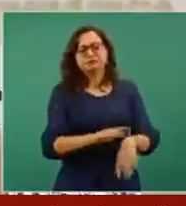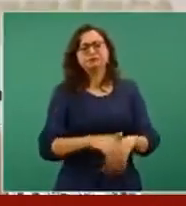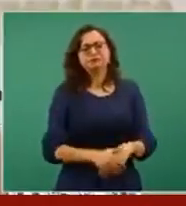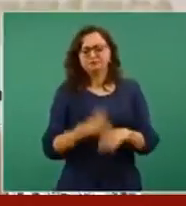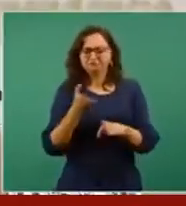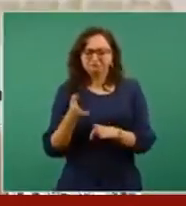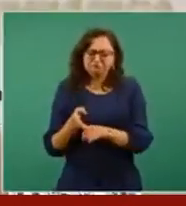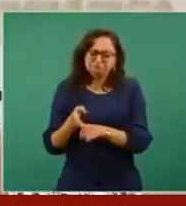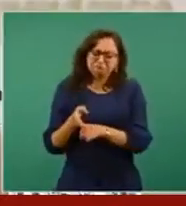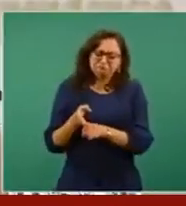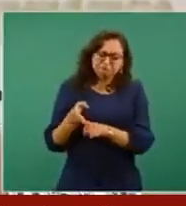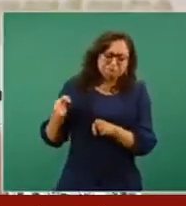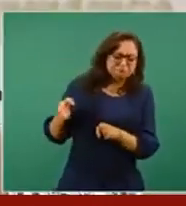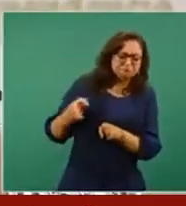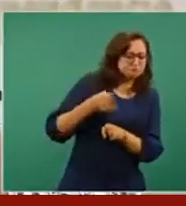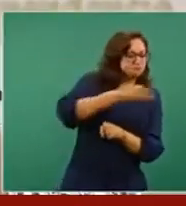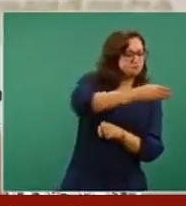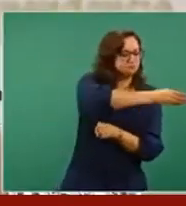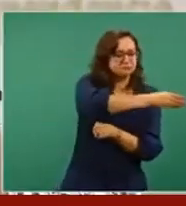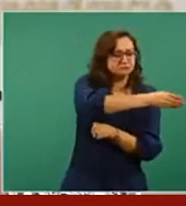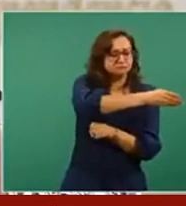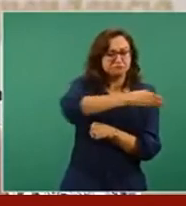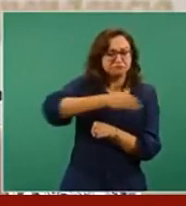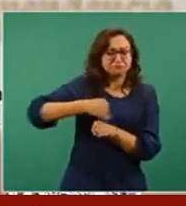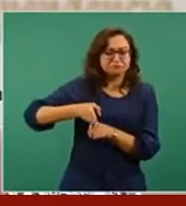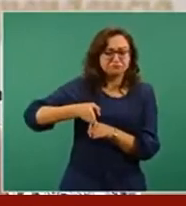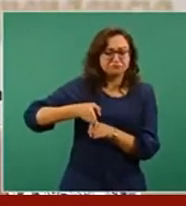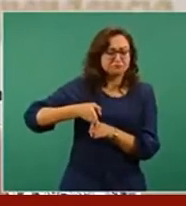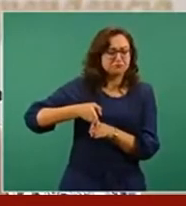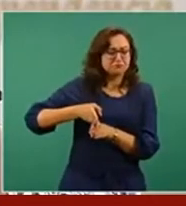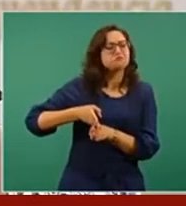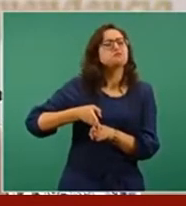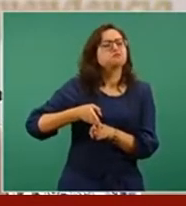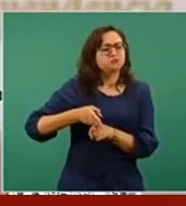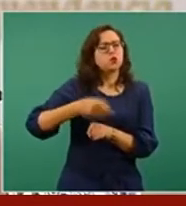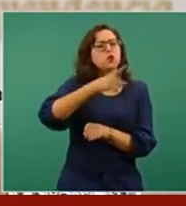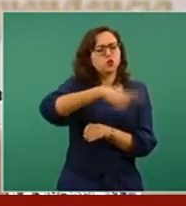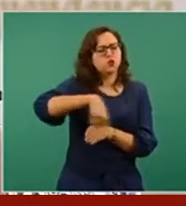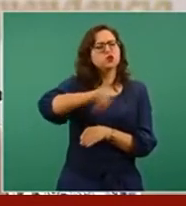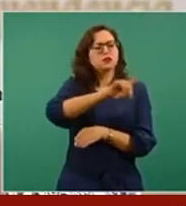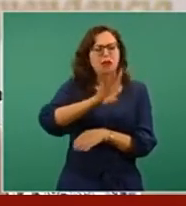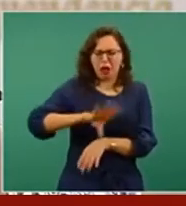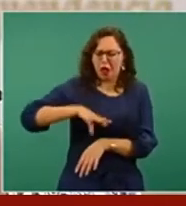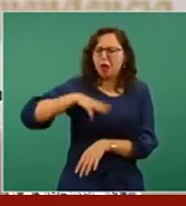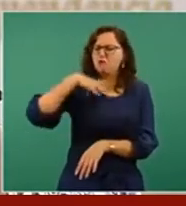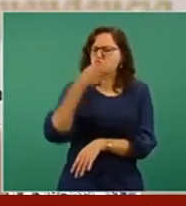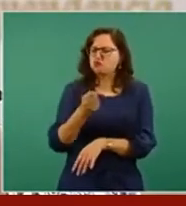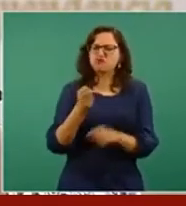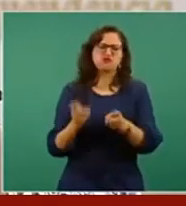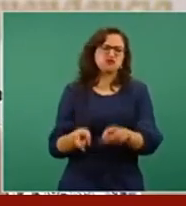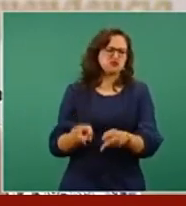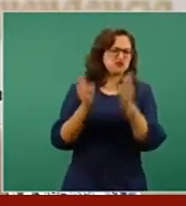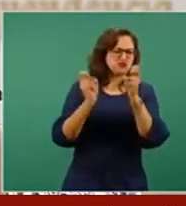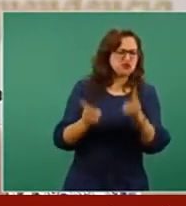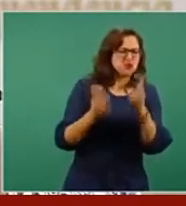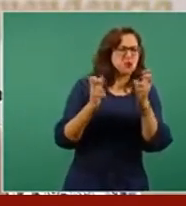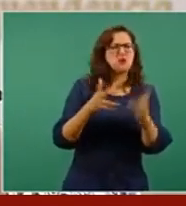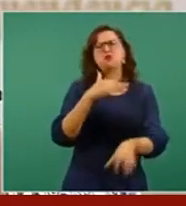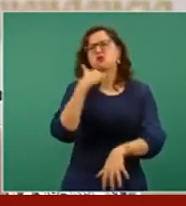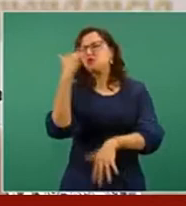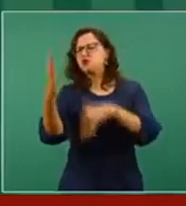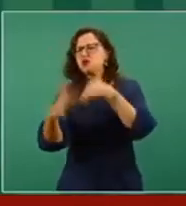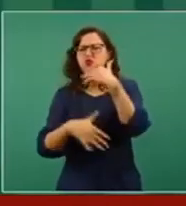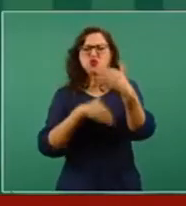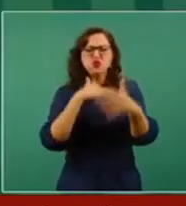cometer atrocidades, abusos, actos de corrupción.